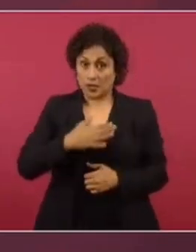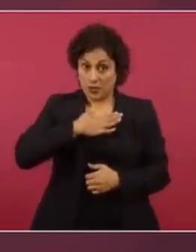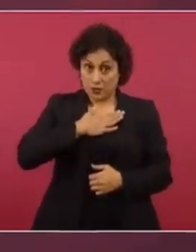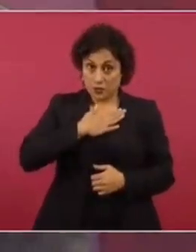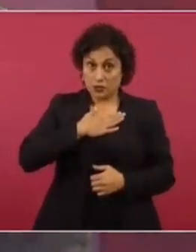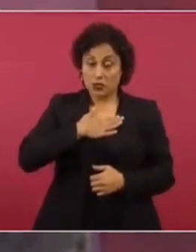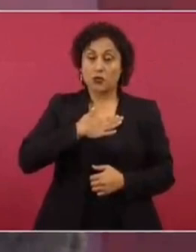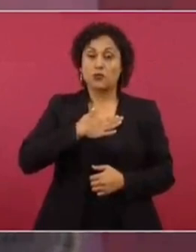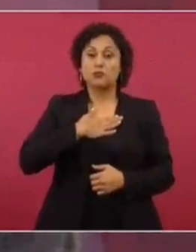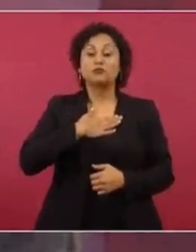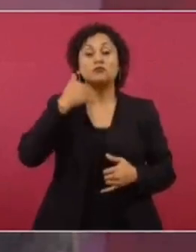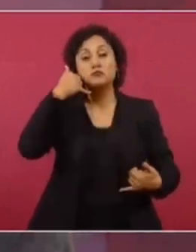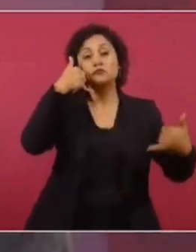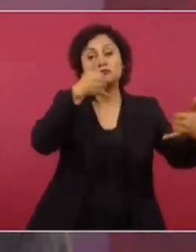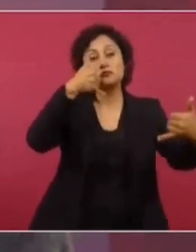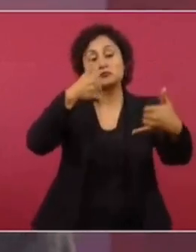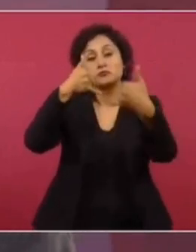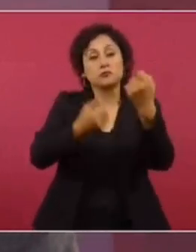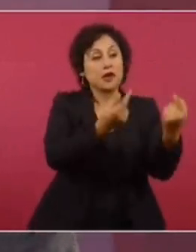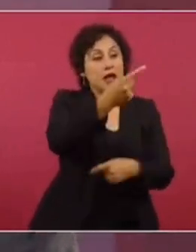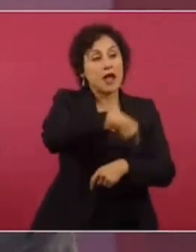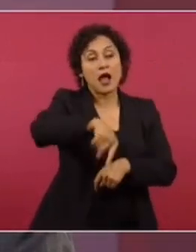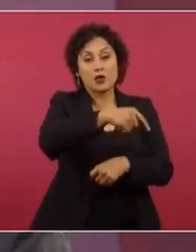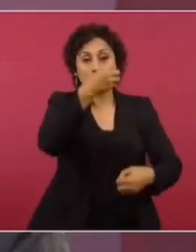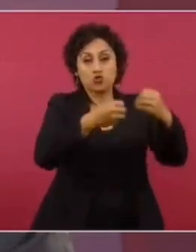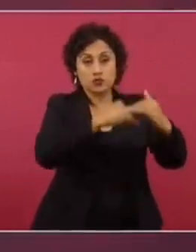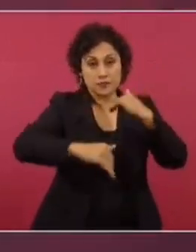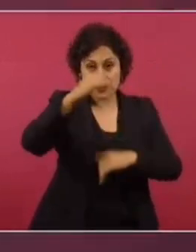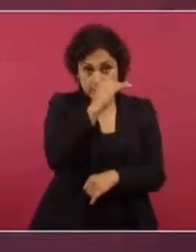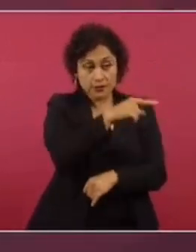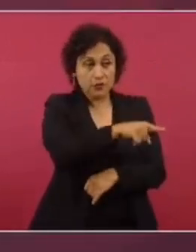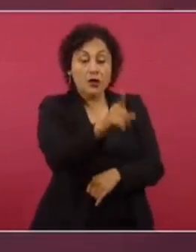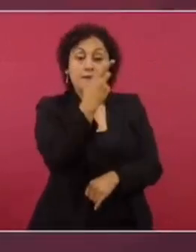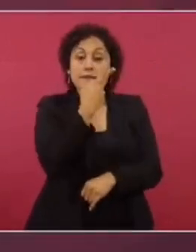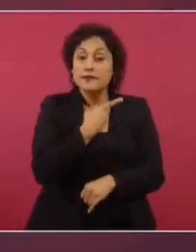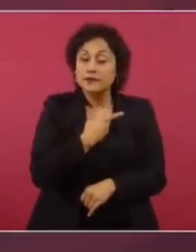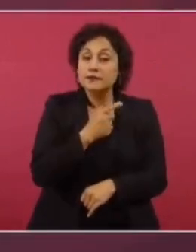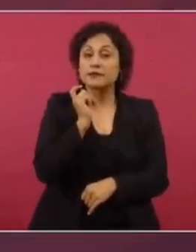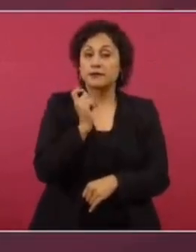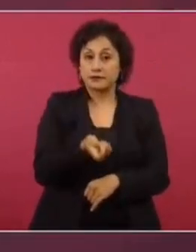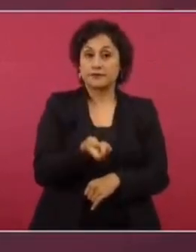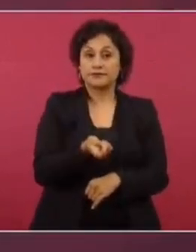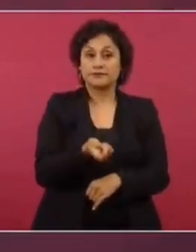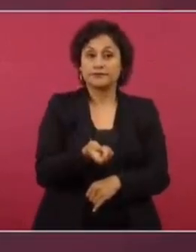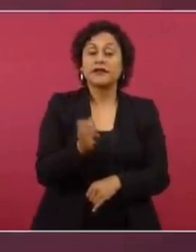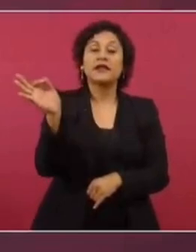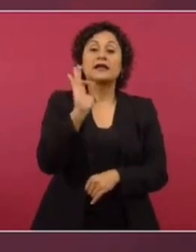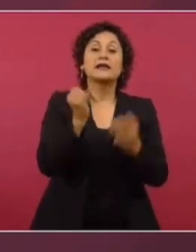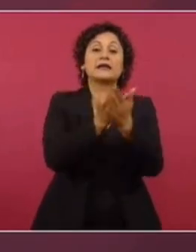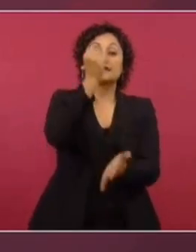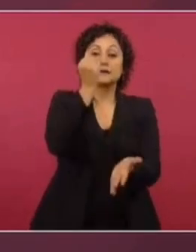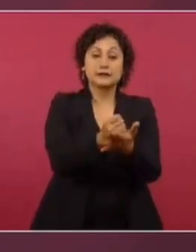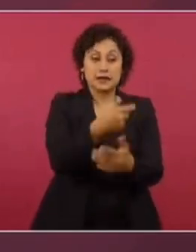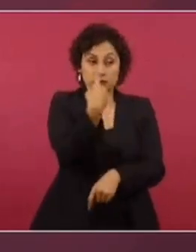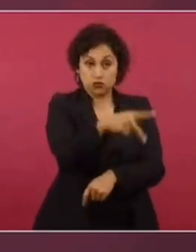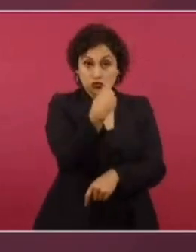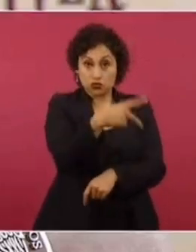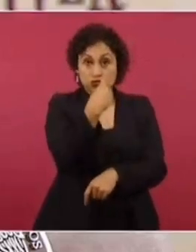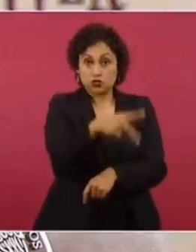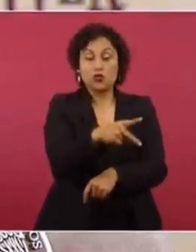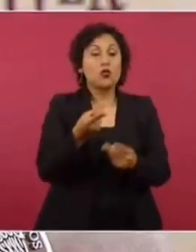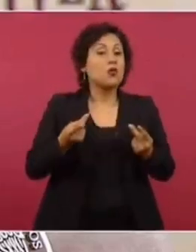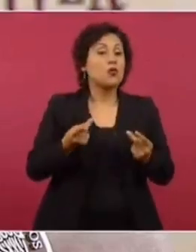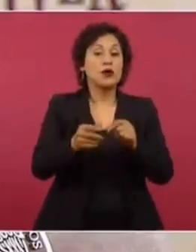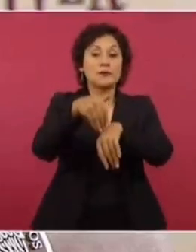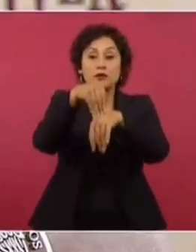manera telefónica con algunos ministros. Ellos tenían la inquietud de que los efectos de la resolución emitida por la Corte no entraran de